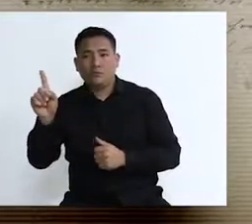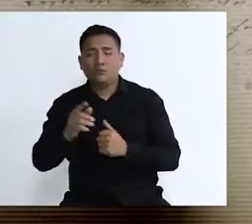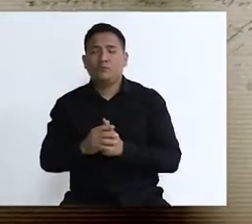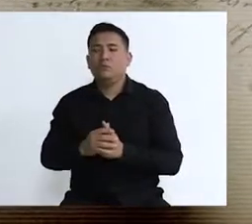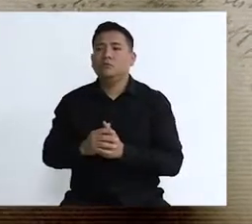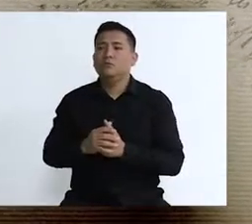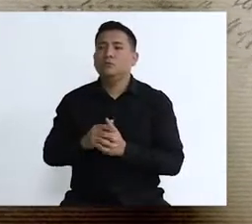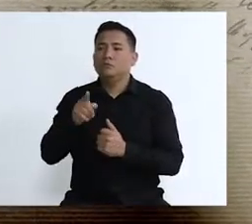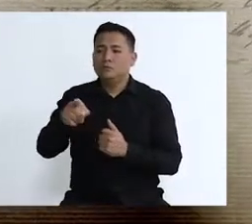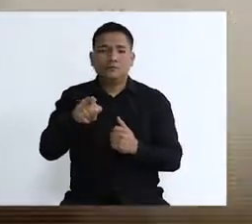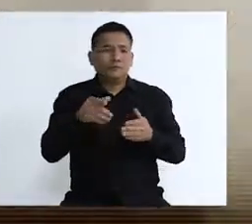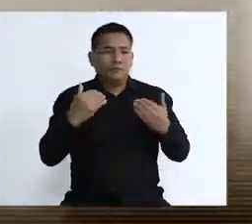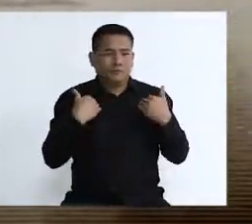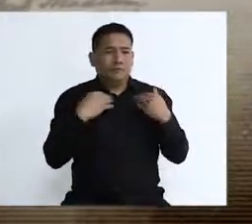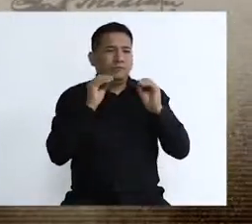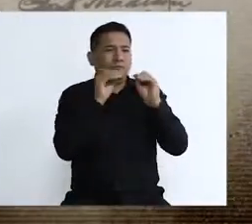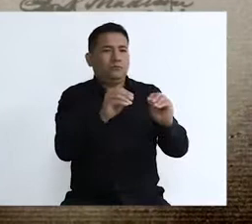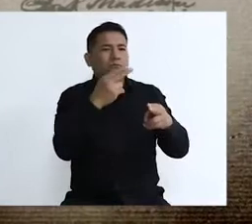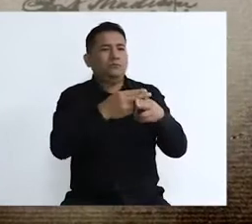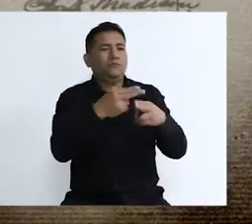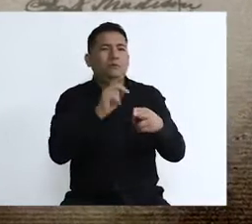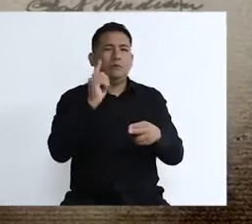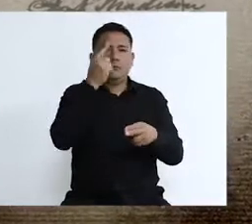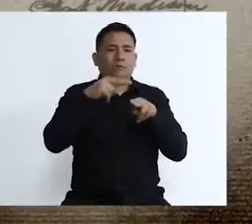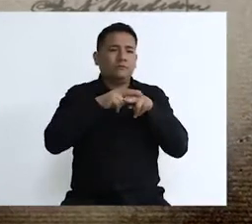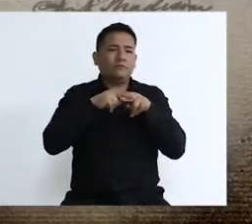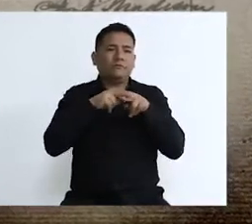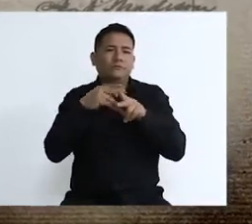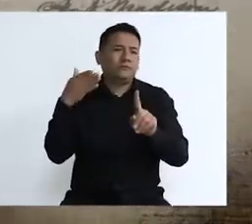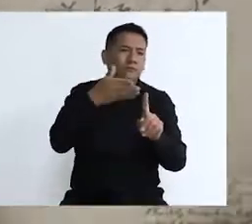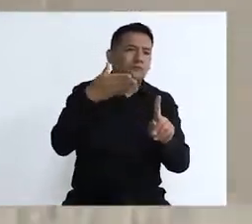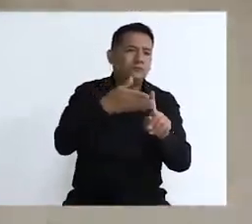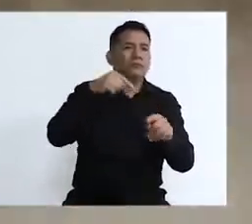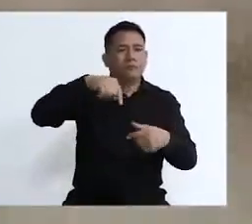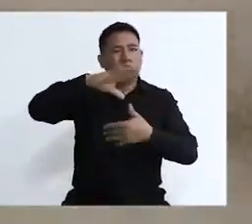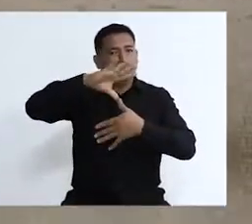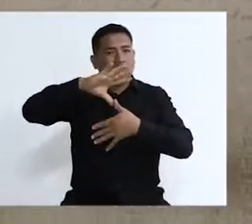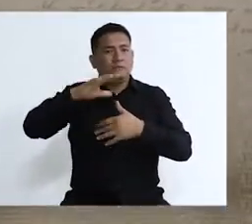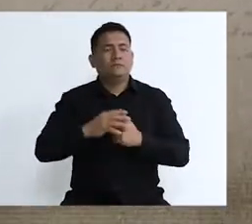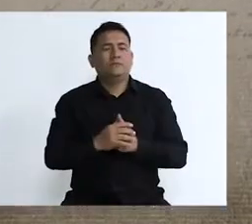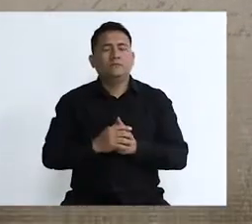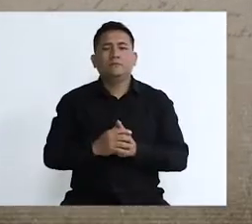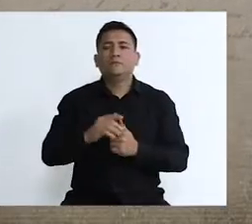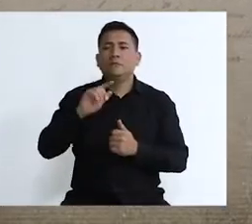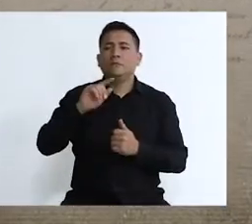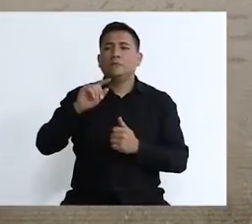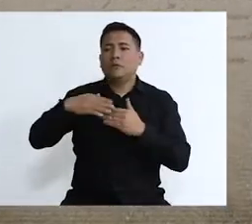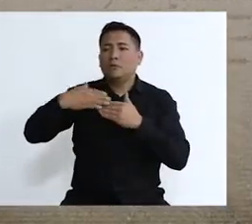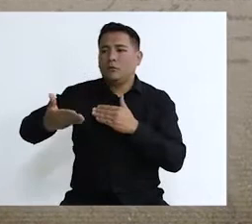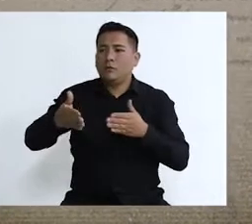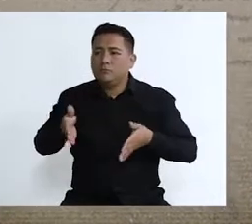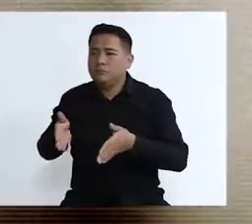le destinó para ser la primera estación de ferrocarriles en Sudamérica. Para principios del siglo XX, se decidió construir la Avenida